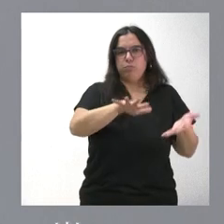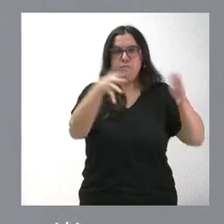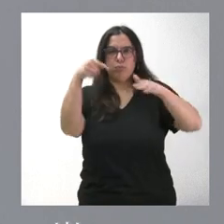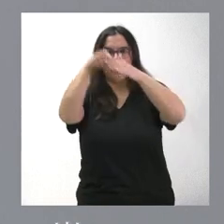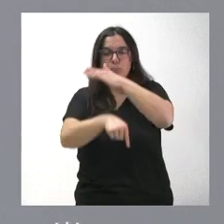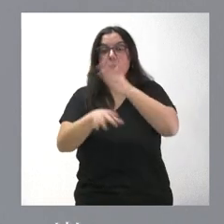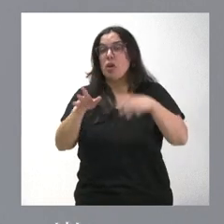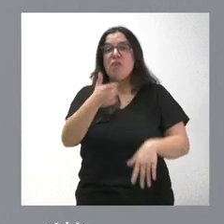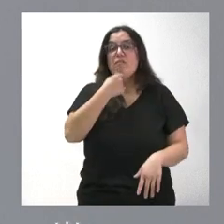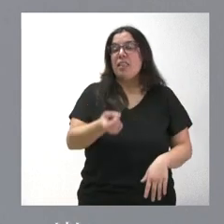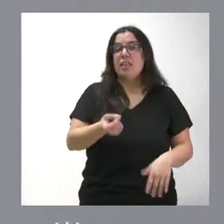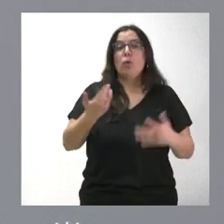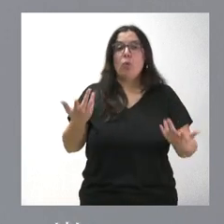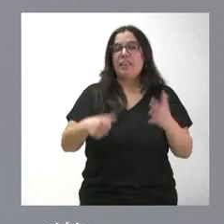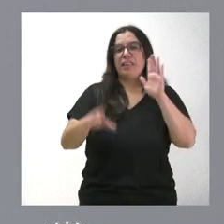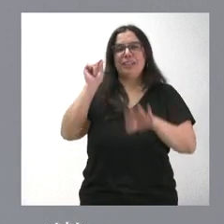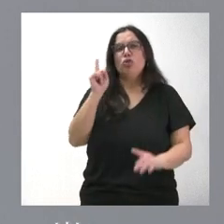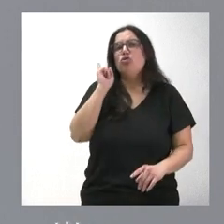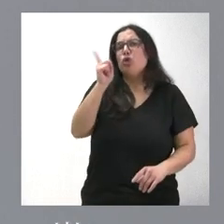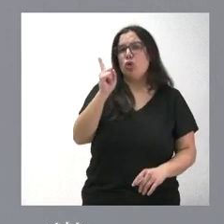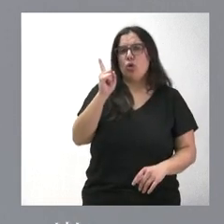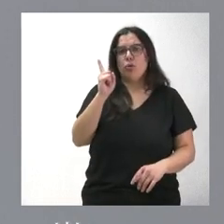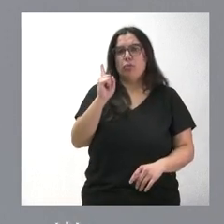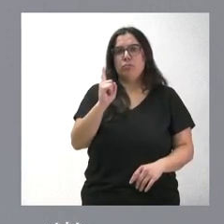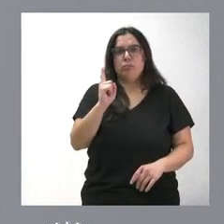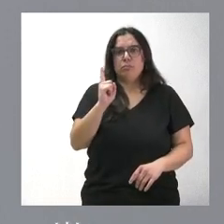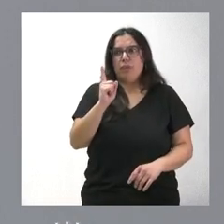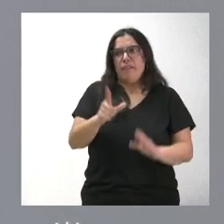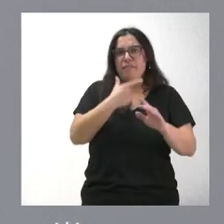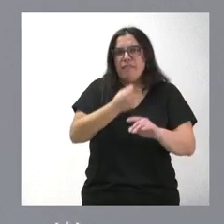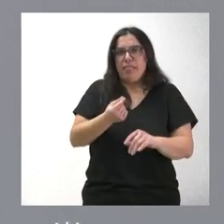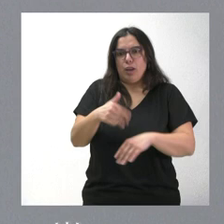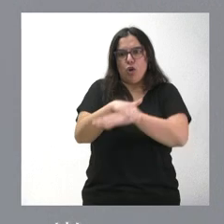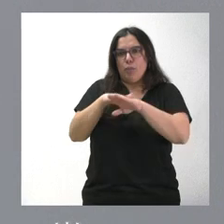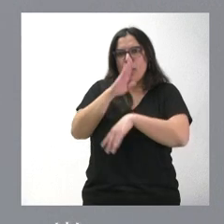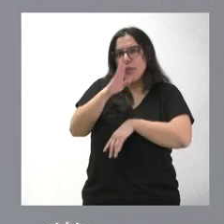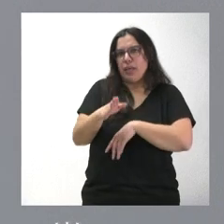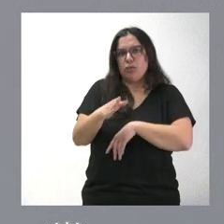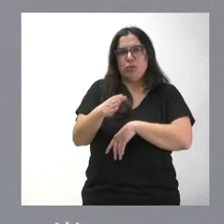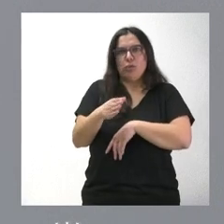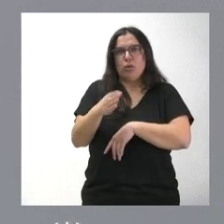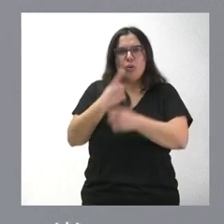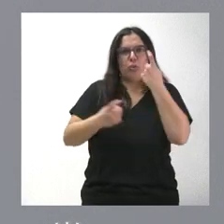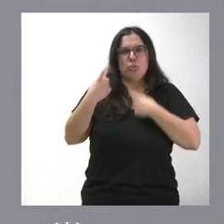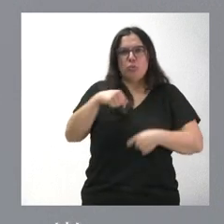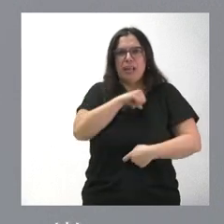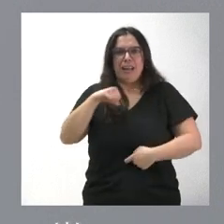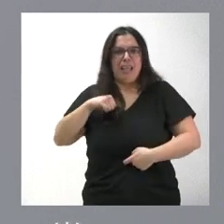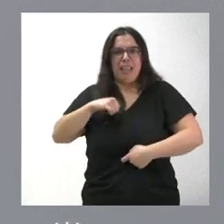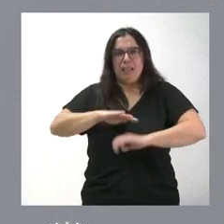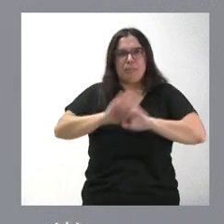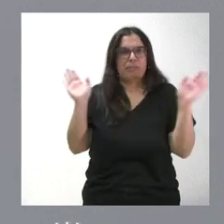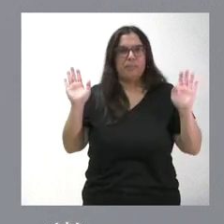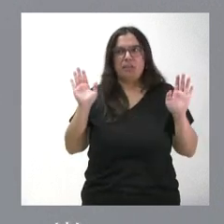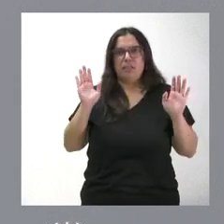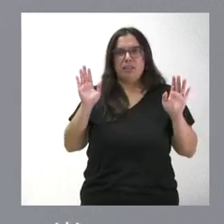lo que no lleva ningún tiempo es una decisión exclusiva, aislada, tomada por el propio Gobierno, sin consultar a nadie, en contra de la opinión de la